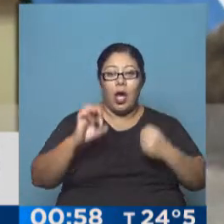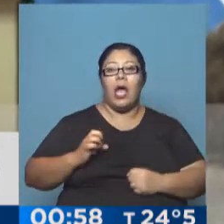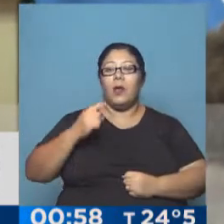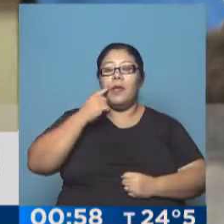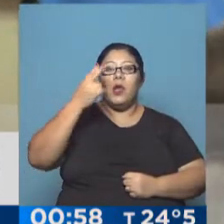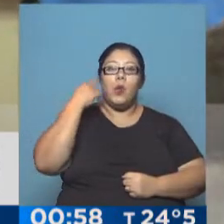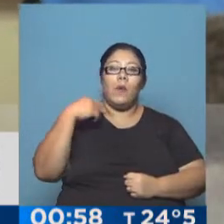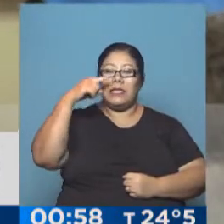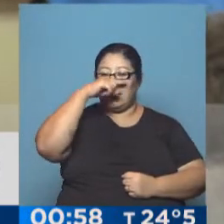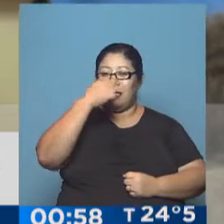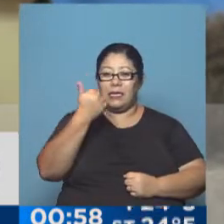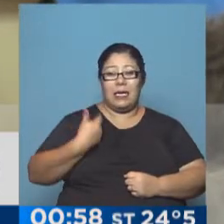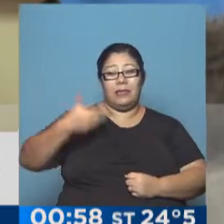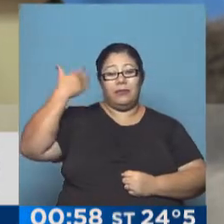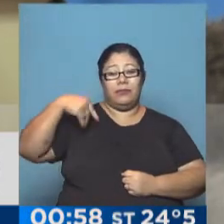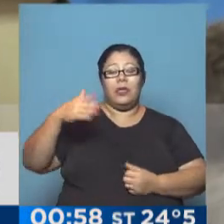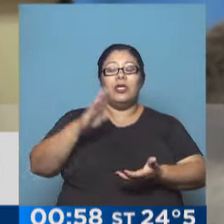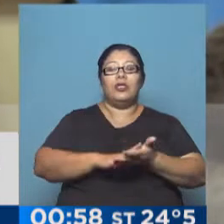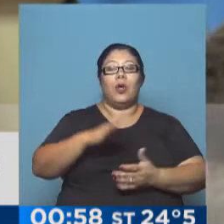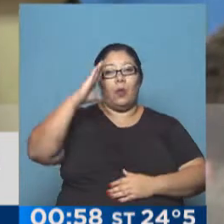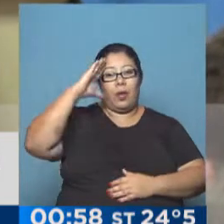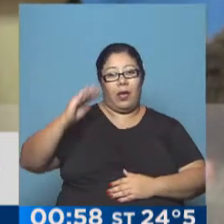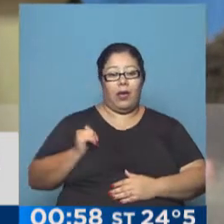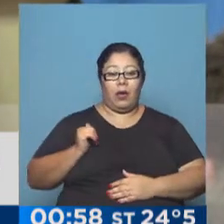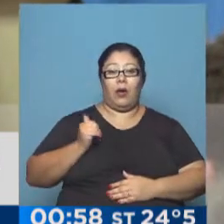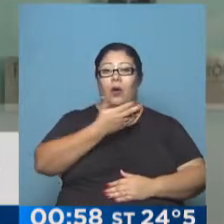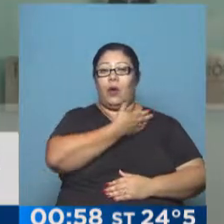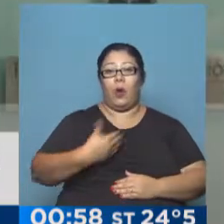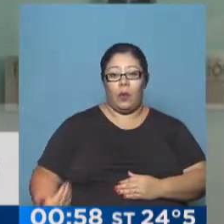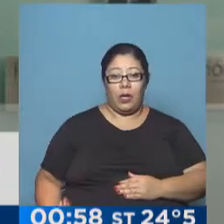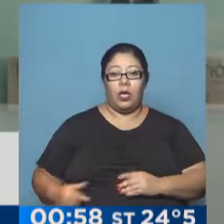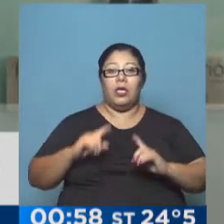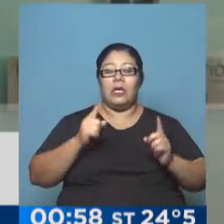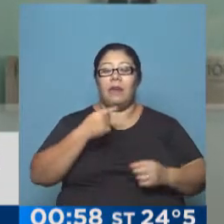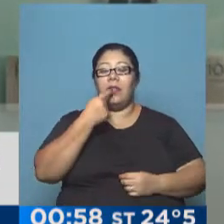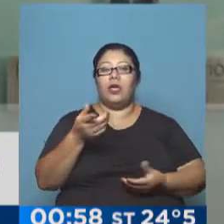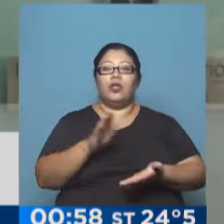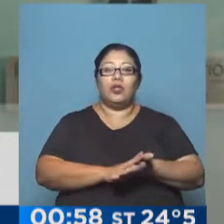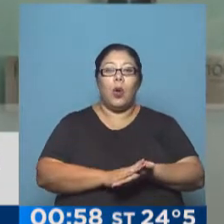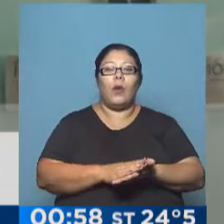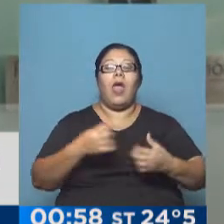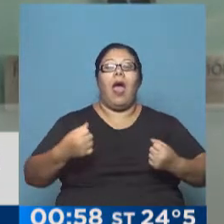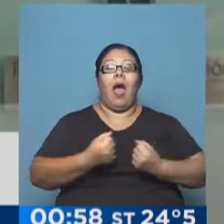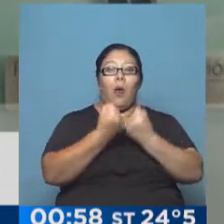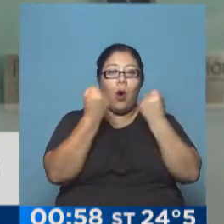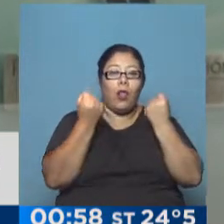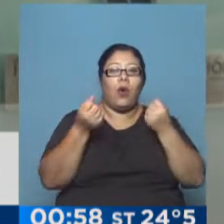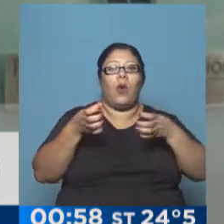respaldo a los esfuerzos argentinos para arribar a un acuerdo con los holdouts. También queremos apoyar a Argentina